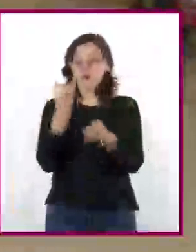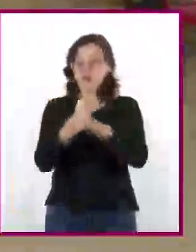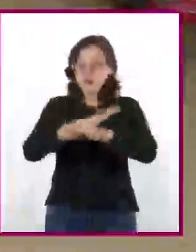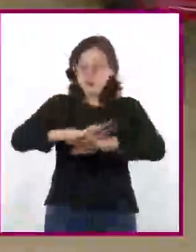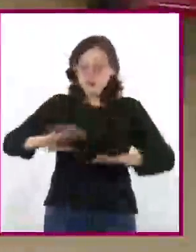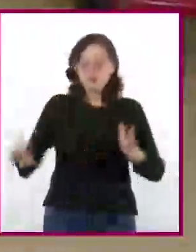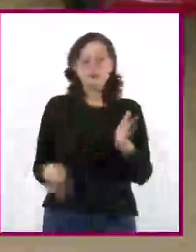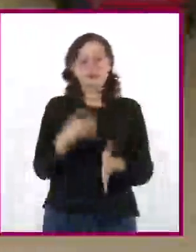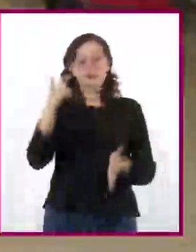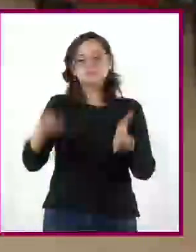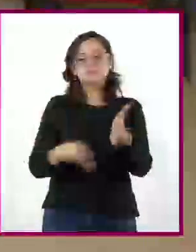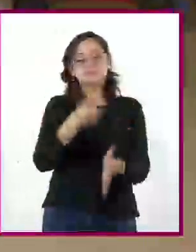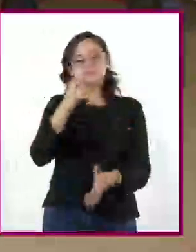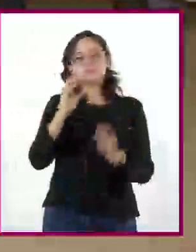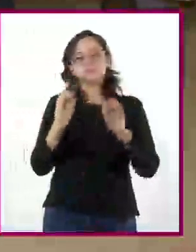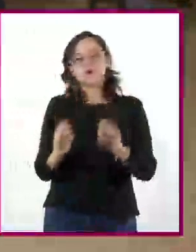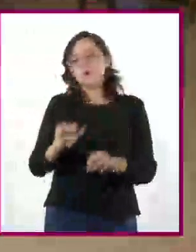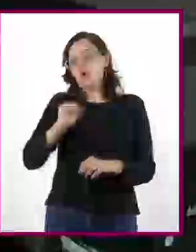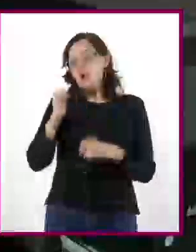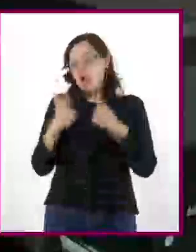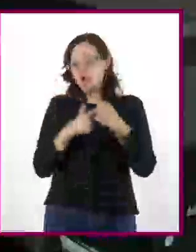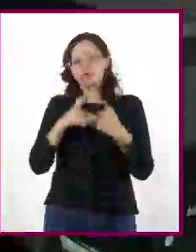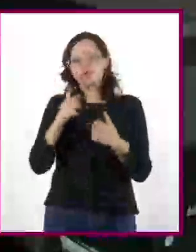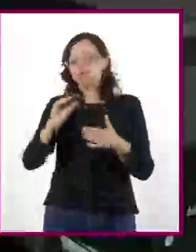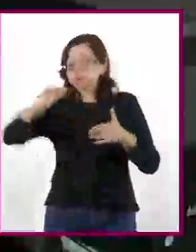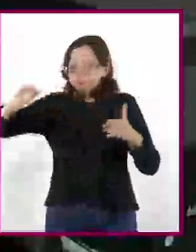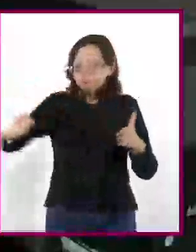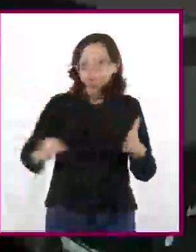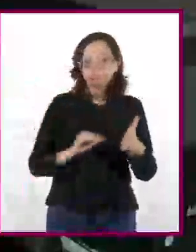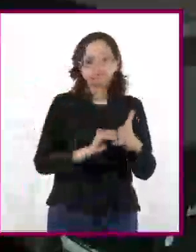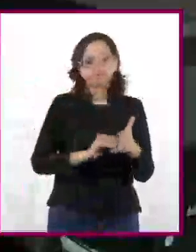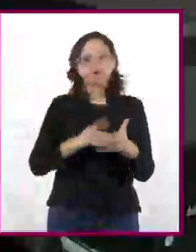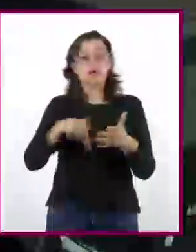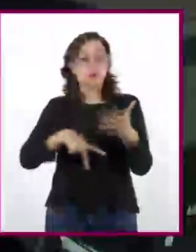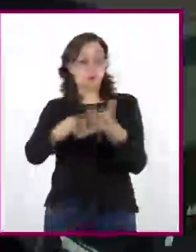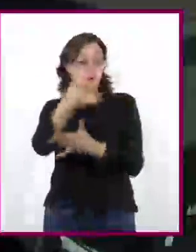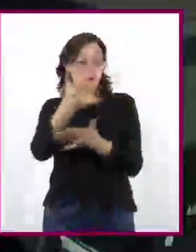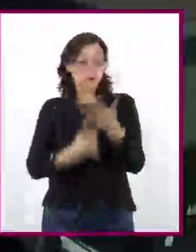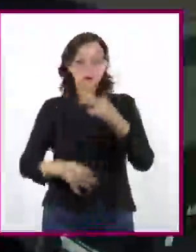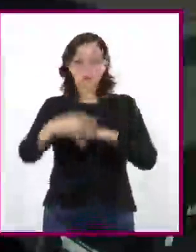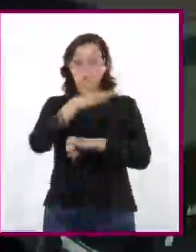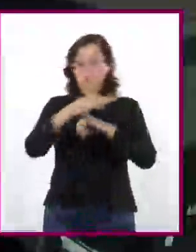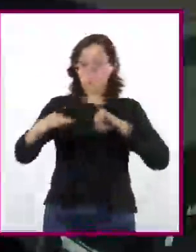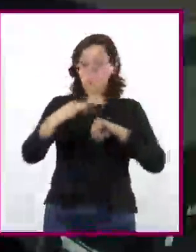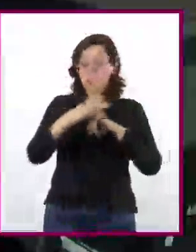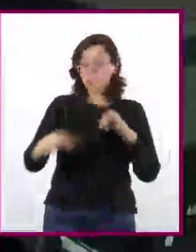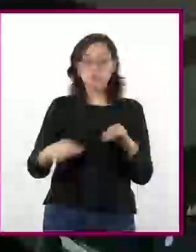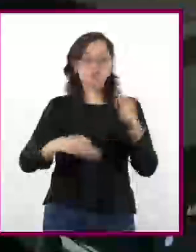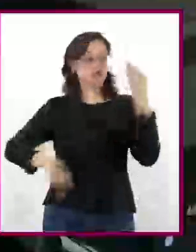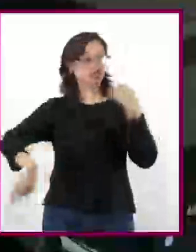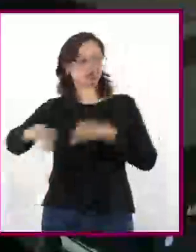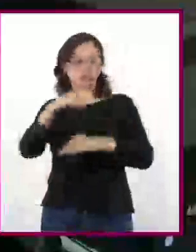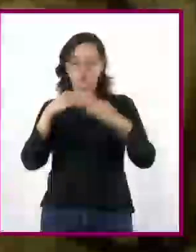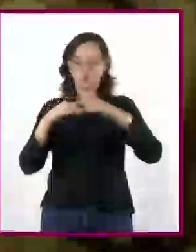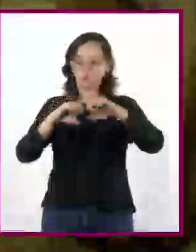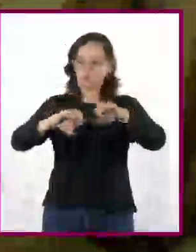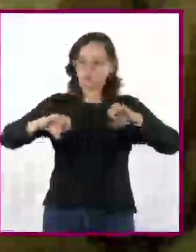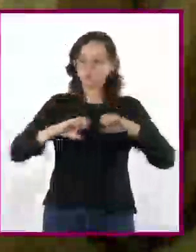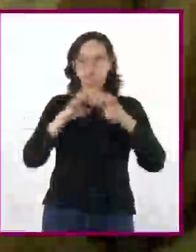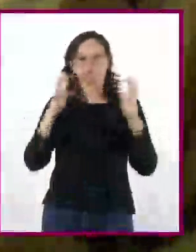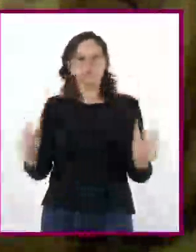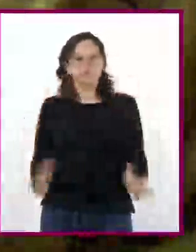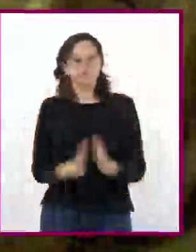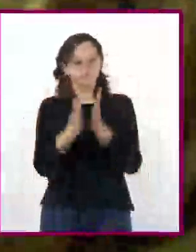poner algo que no se haya mencionado. En esta parte del proyecto deben participar todos los miembros del equipo,